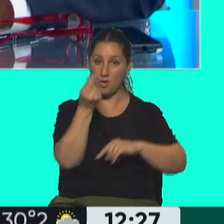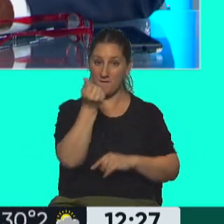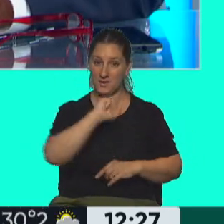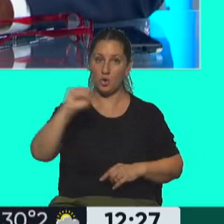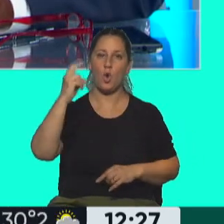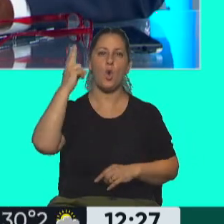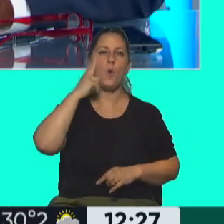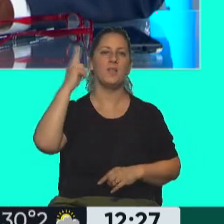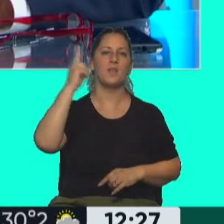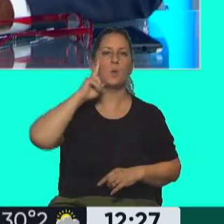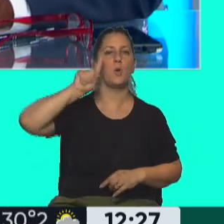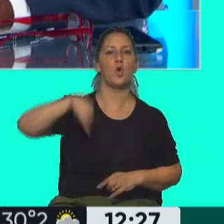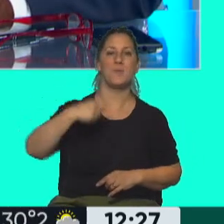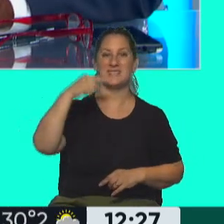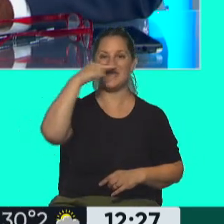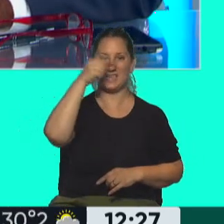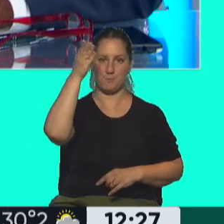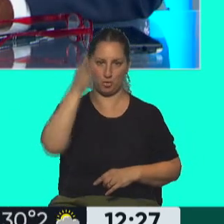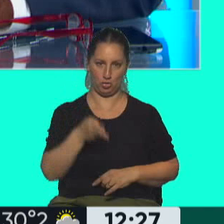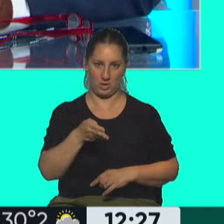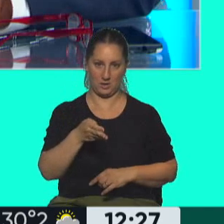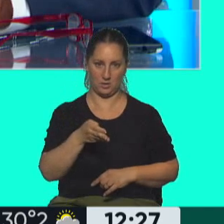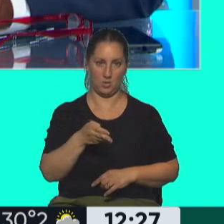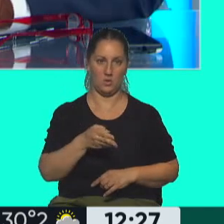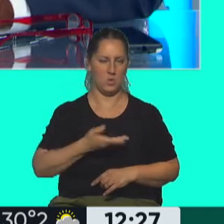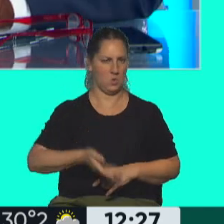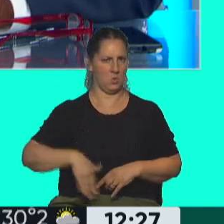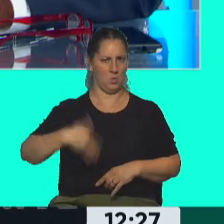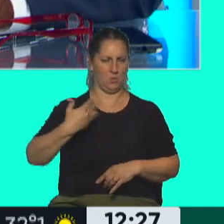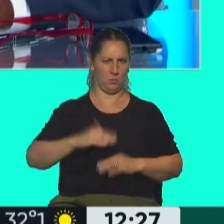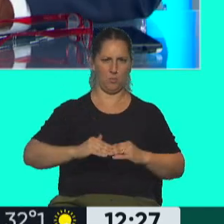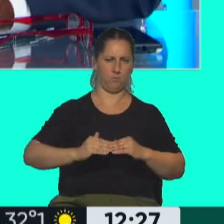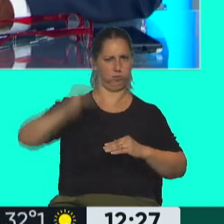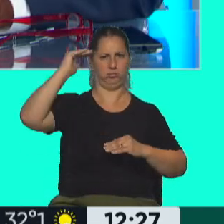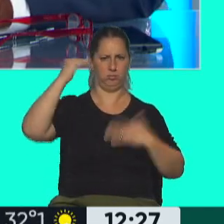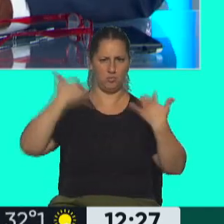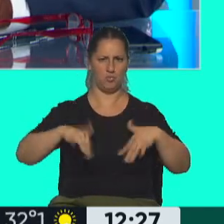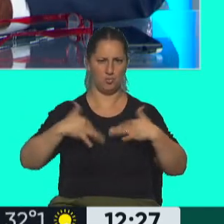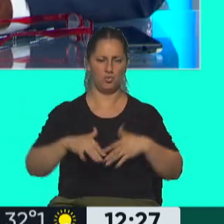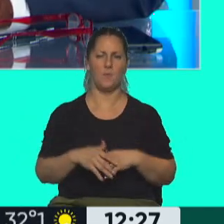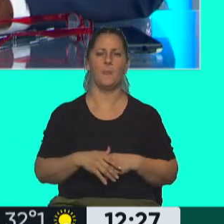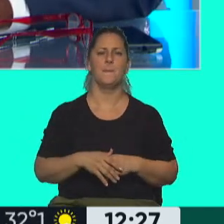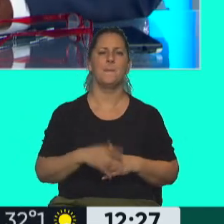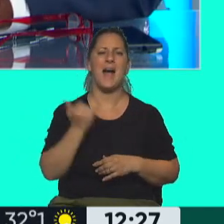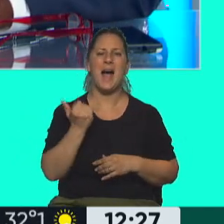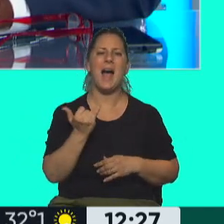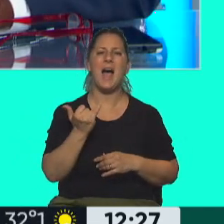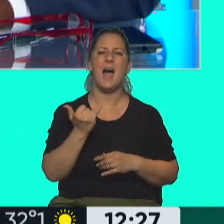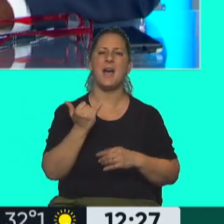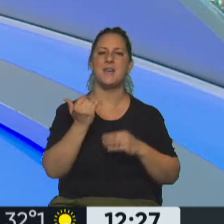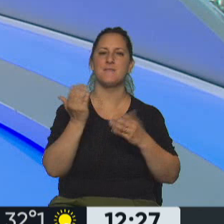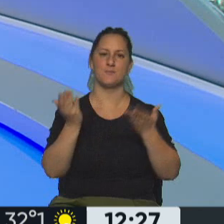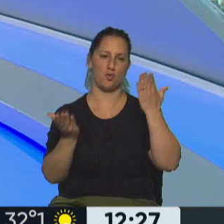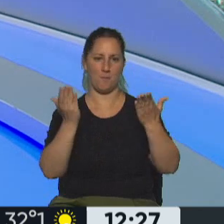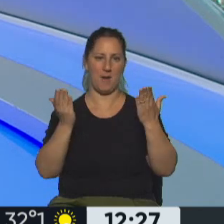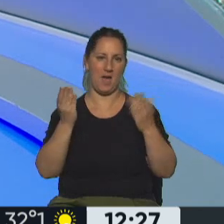99,7%. No solo es altísima, estaríamos repitiendo el 100%, sino inclusive con algunas décimas por encima de